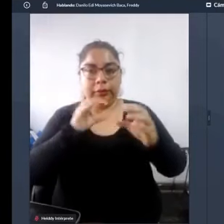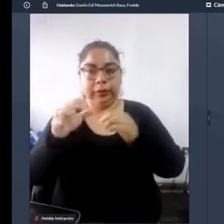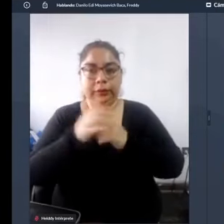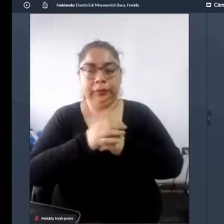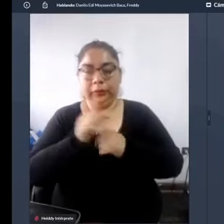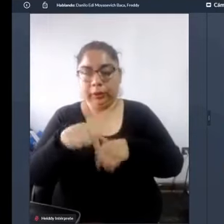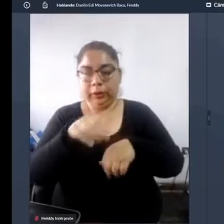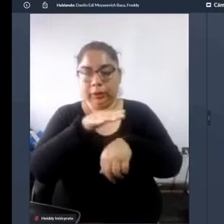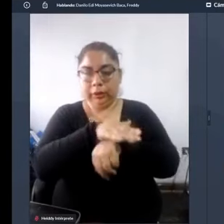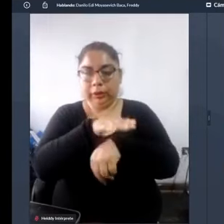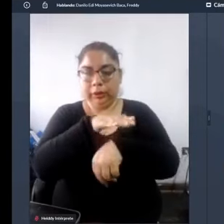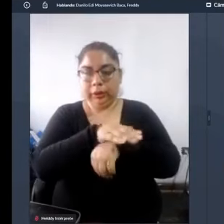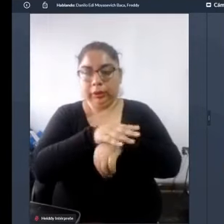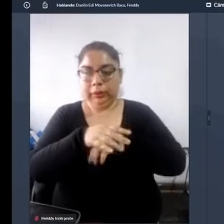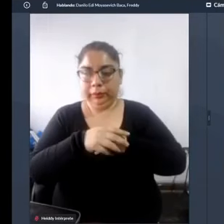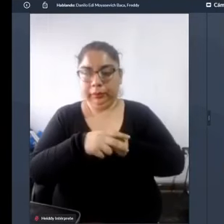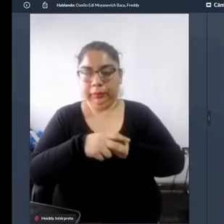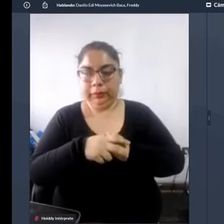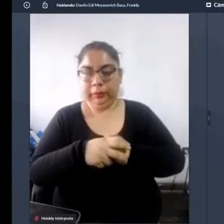tarde hemos escuchado